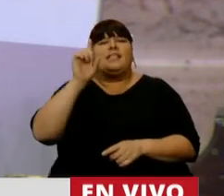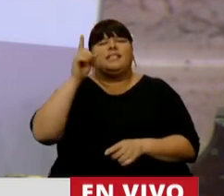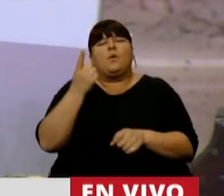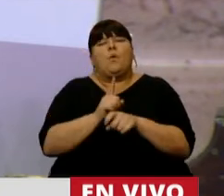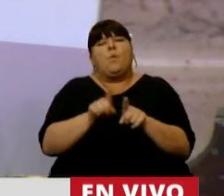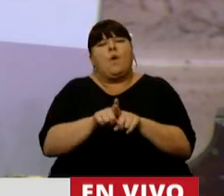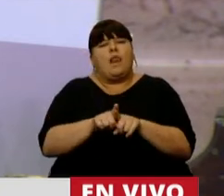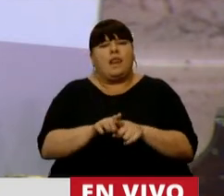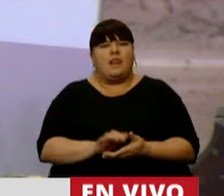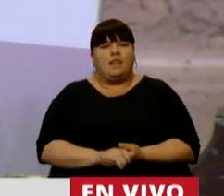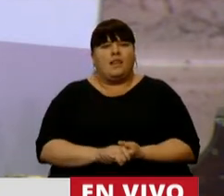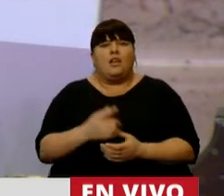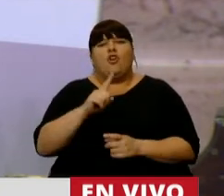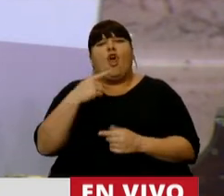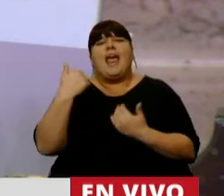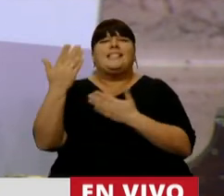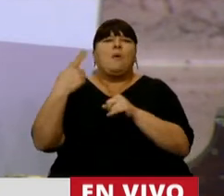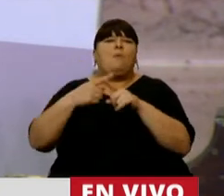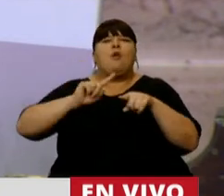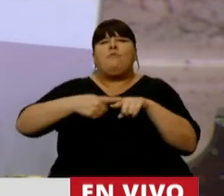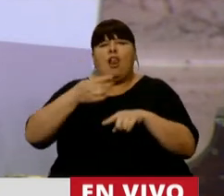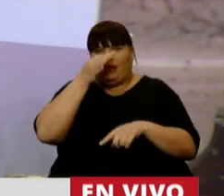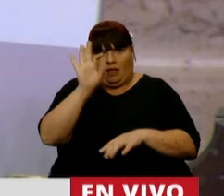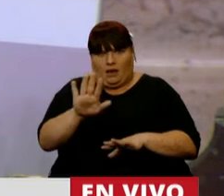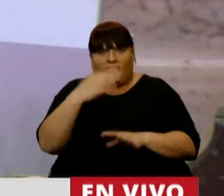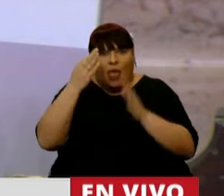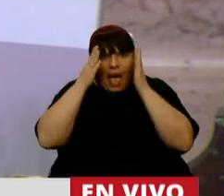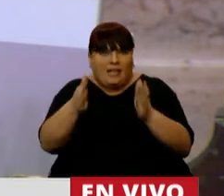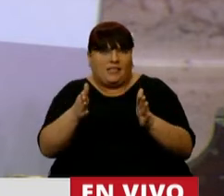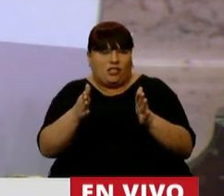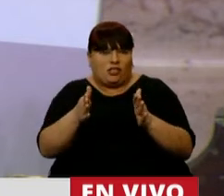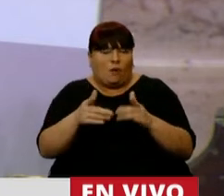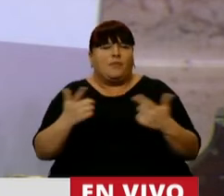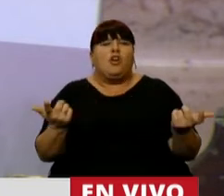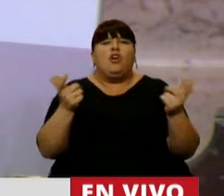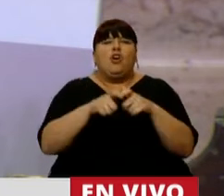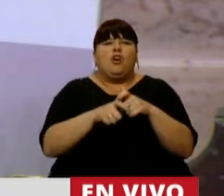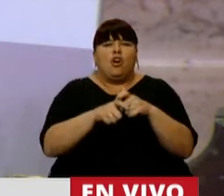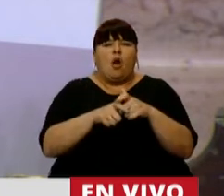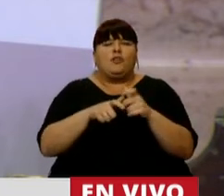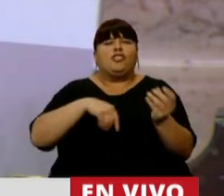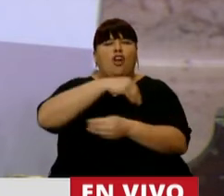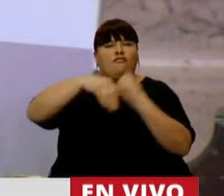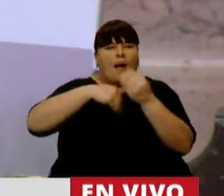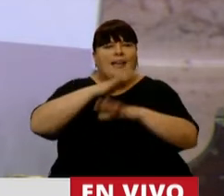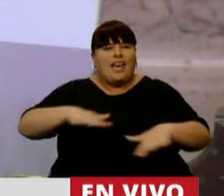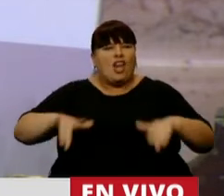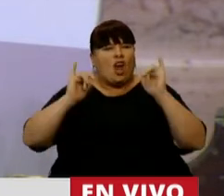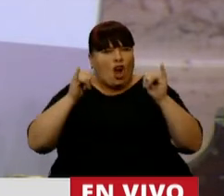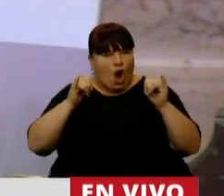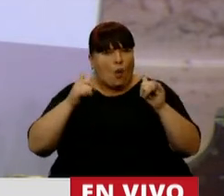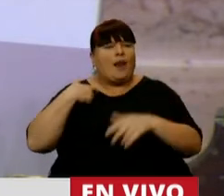puede tener ninguna distinción de banderías políticas. De hecho, la Comisión de Familia, Niñez y